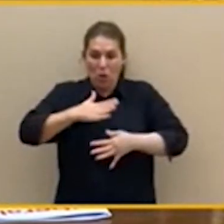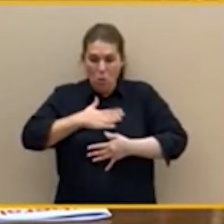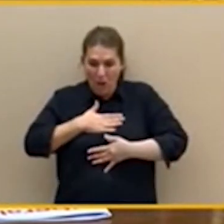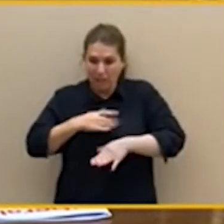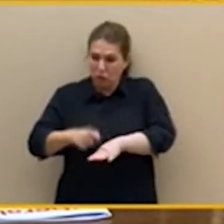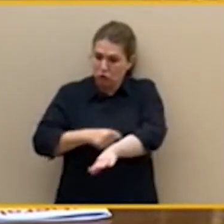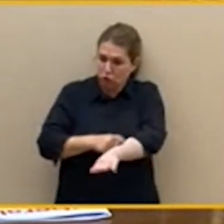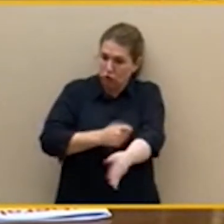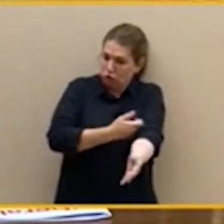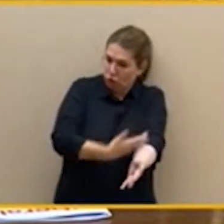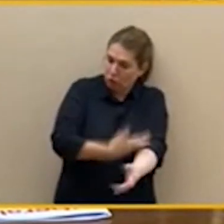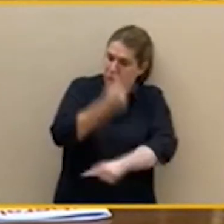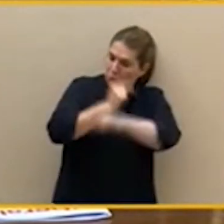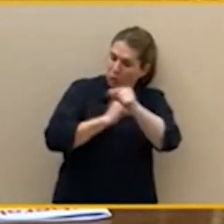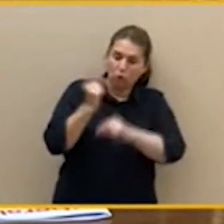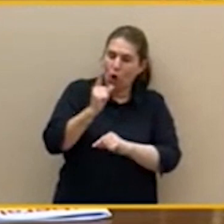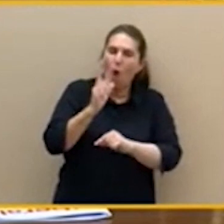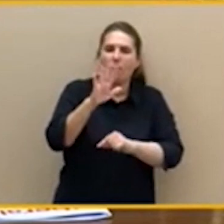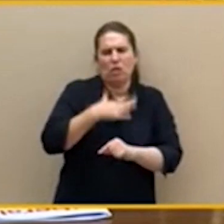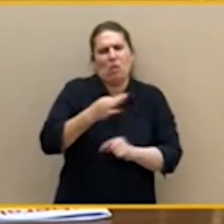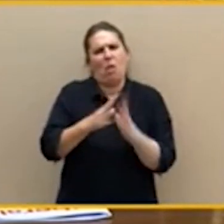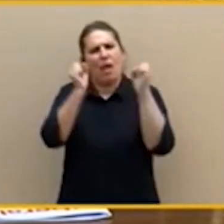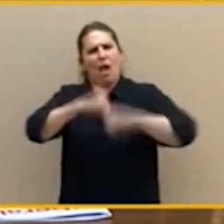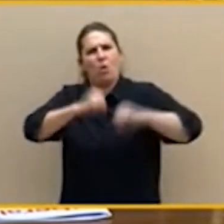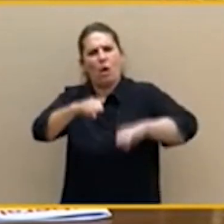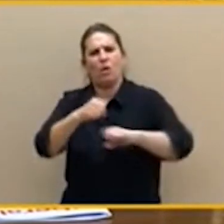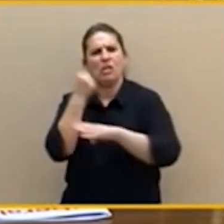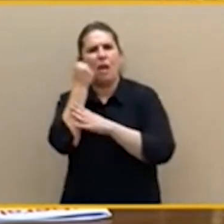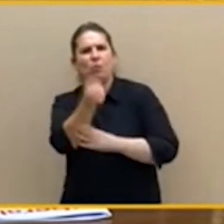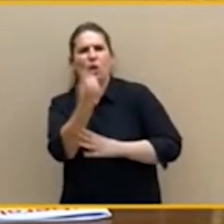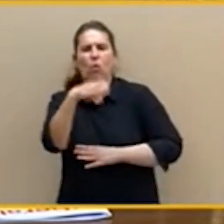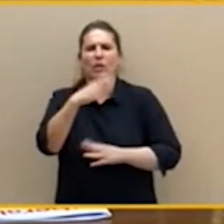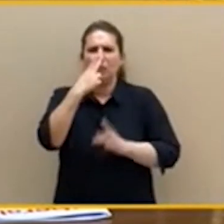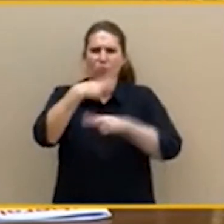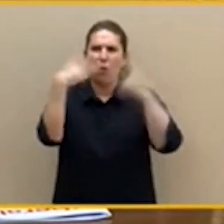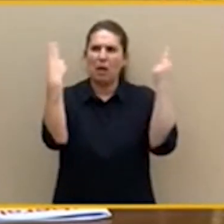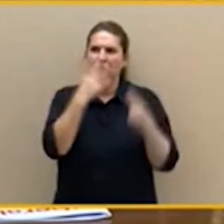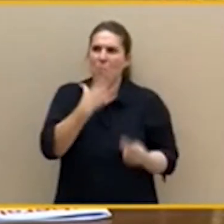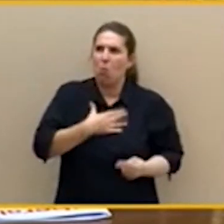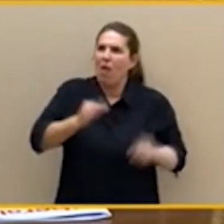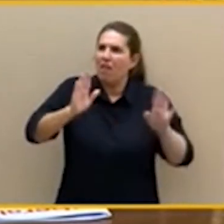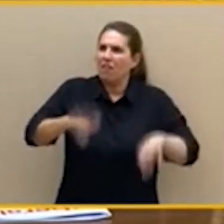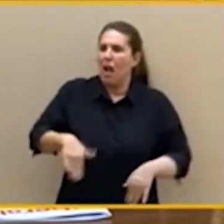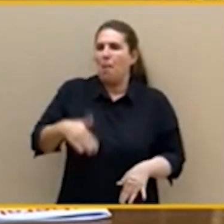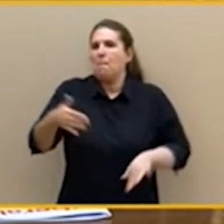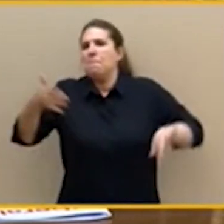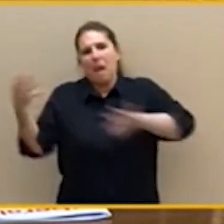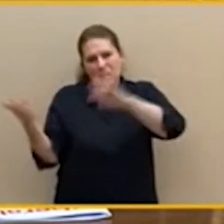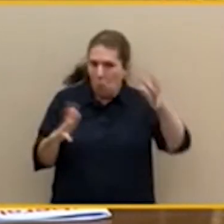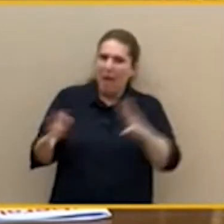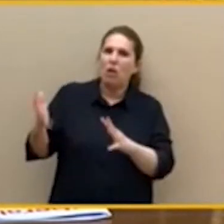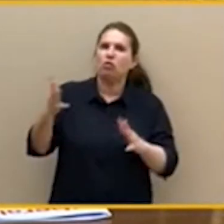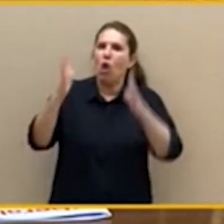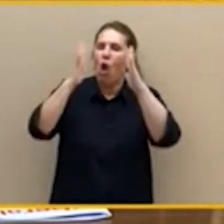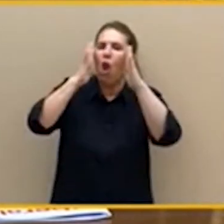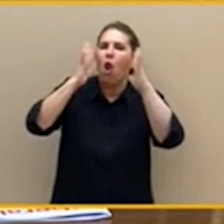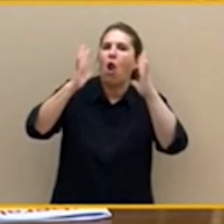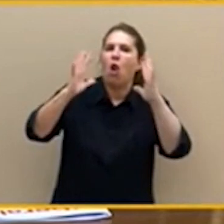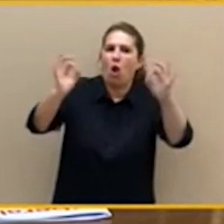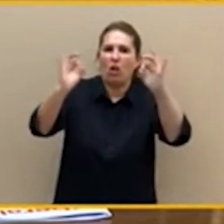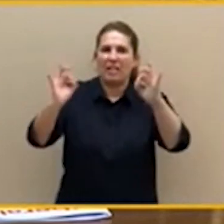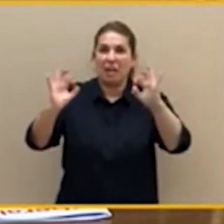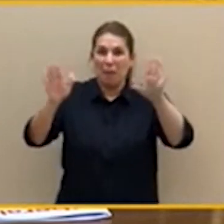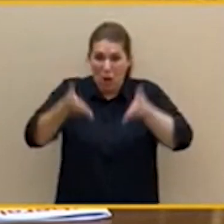cuentas públicas que puedan ser más o menos razonables. Pero estos presupuestos, ¿cómo vamos a apoyar nosotros unos